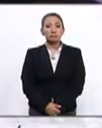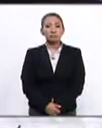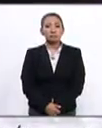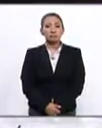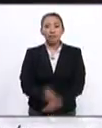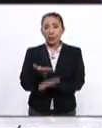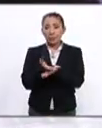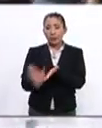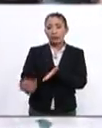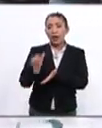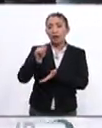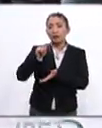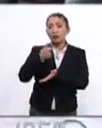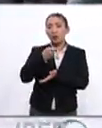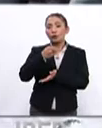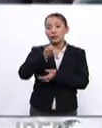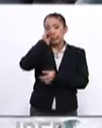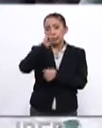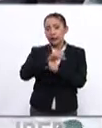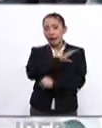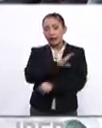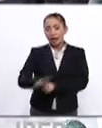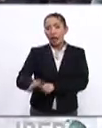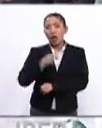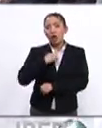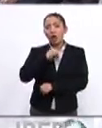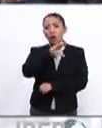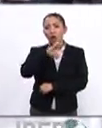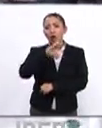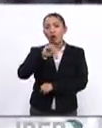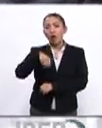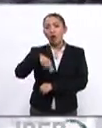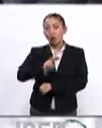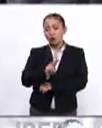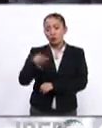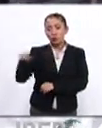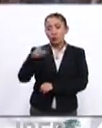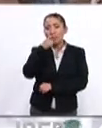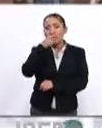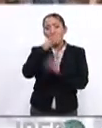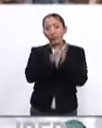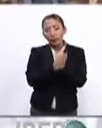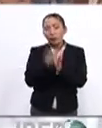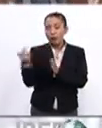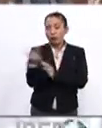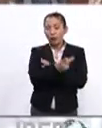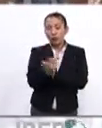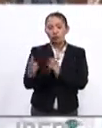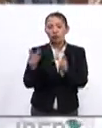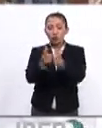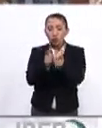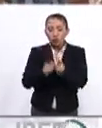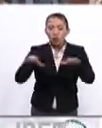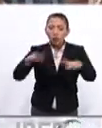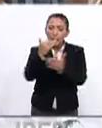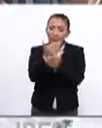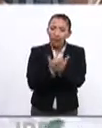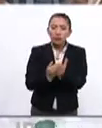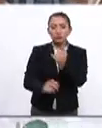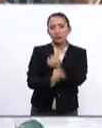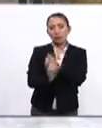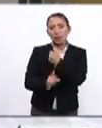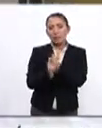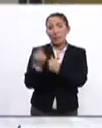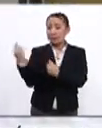Por su parte, Antonio Guterres, secretario general de la Organización de las Naciones Unidas, llamó a las partes involucradas a disminuir las